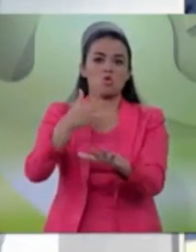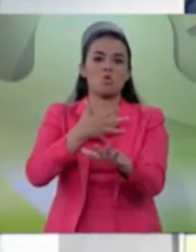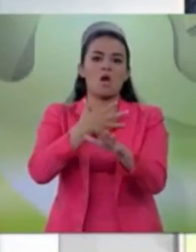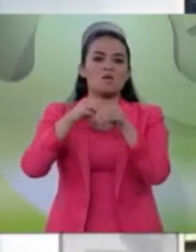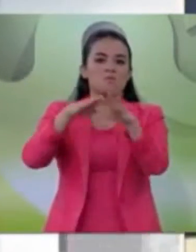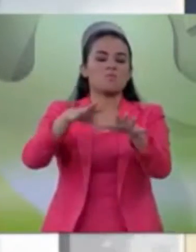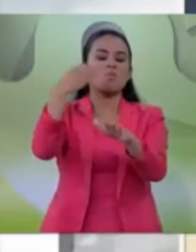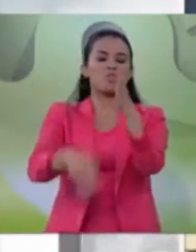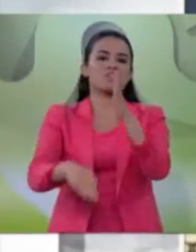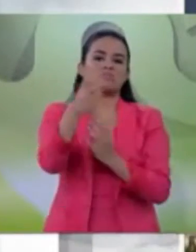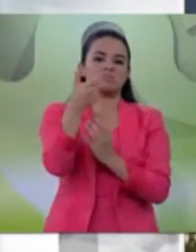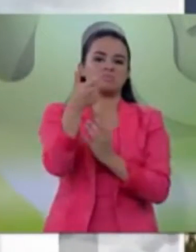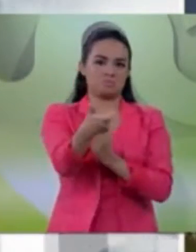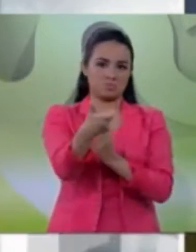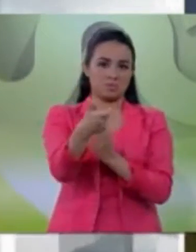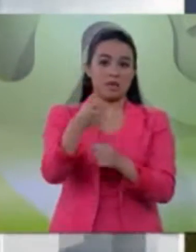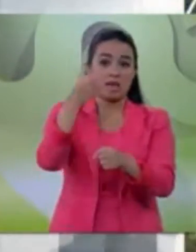transición por falta de fondos.